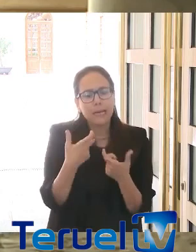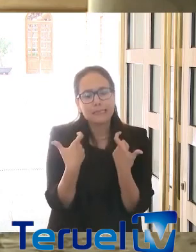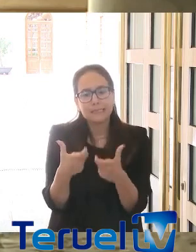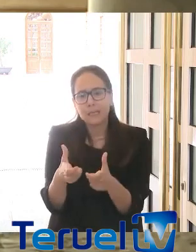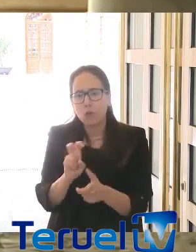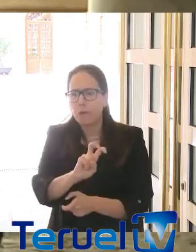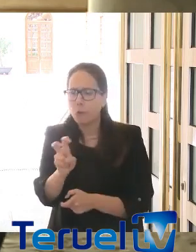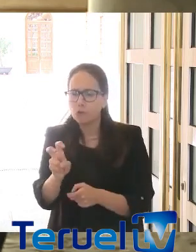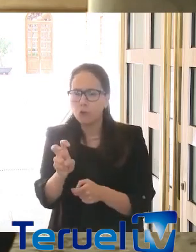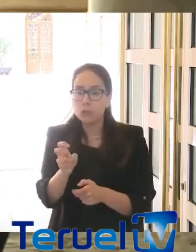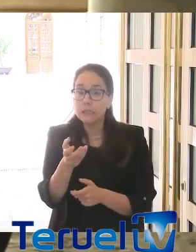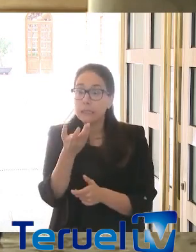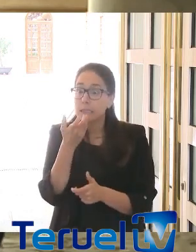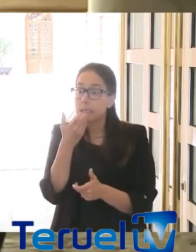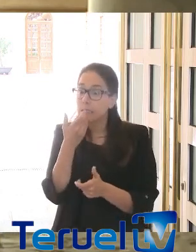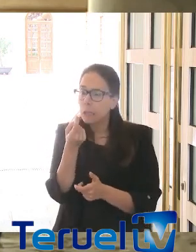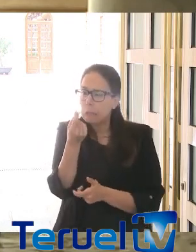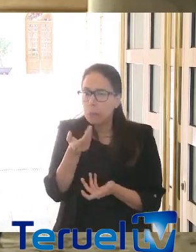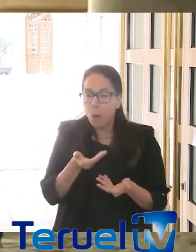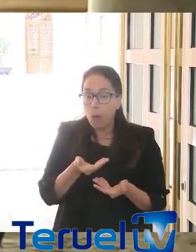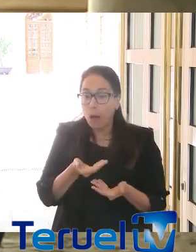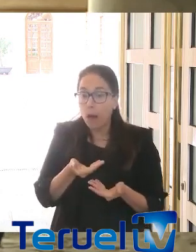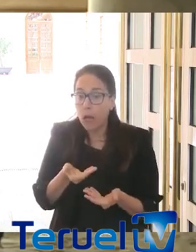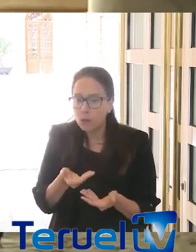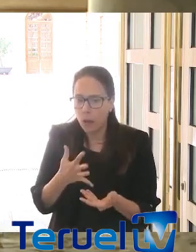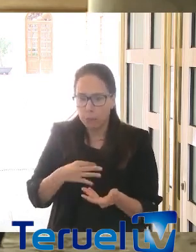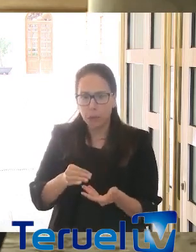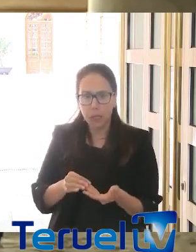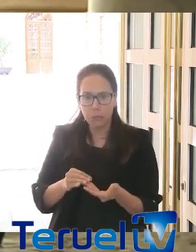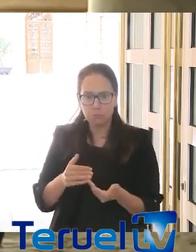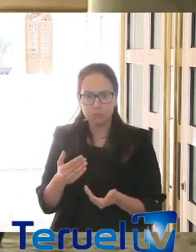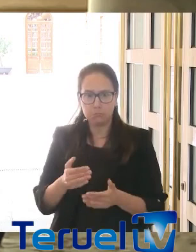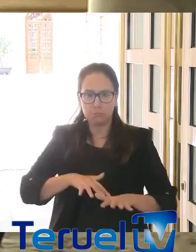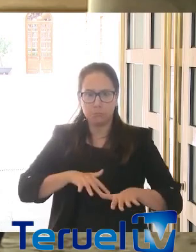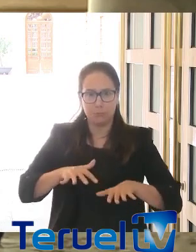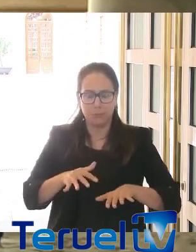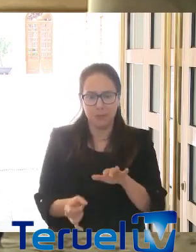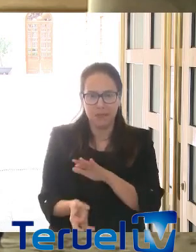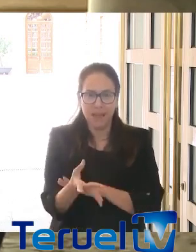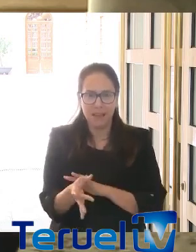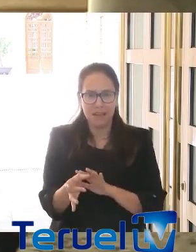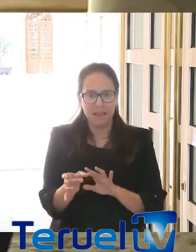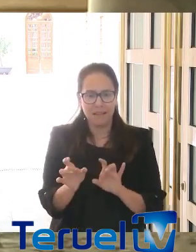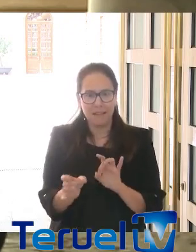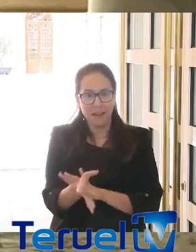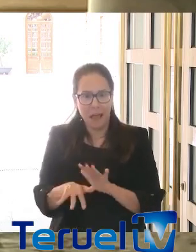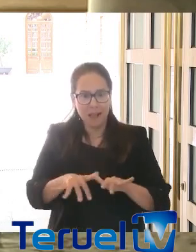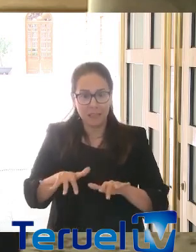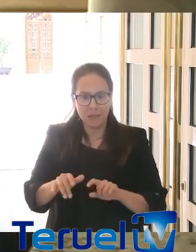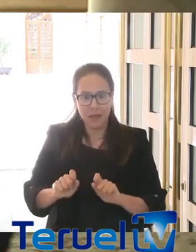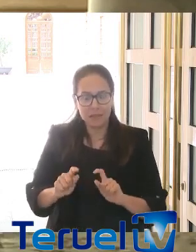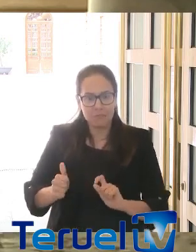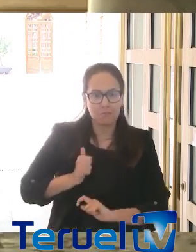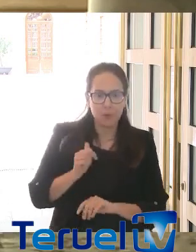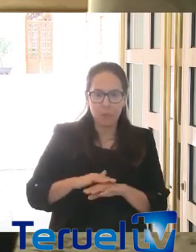que, si se les ayuda un poco, pueden generar actividad y, por tanto, dar oportunidades de salir a la crisis. Y estamos pensando, por